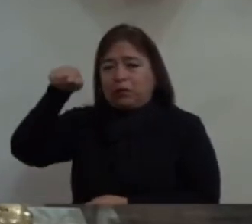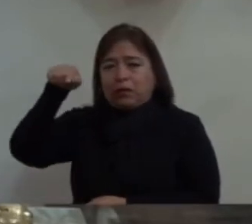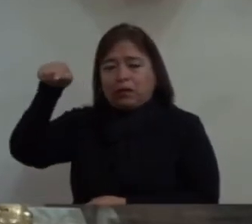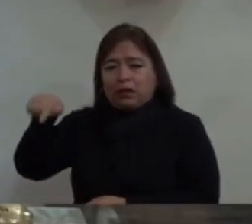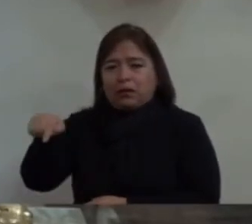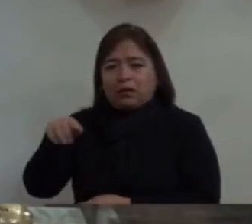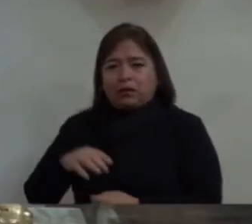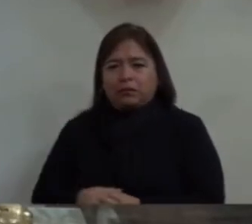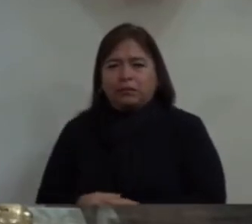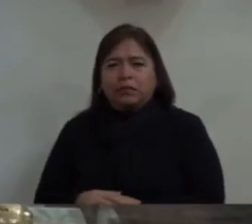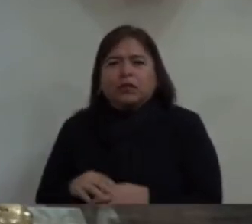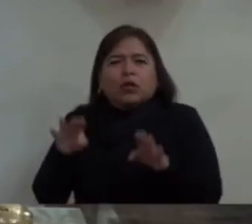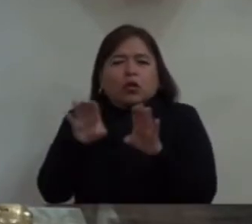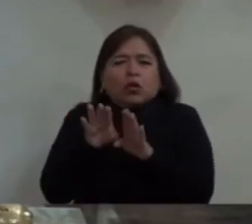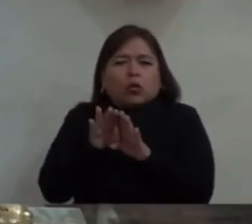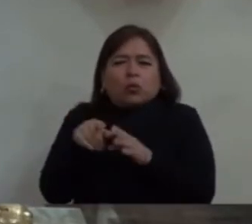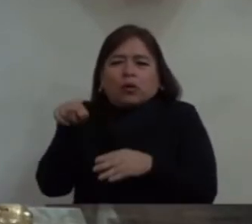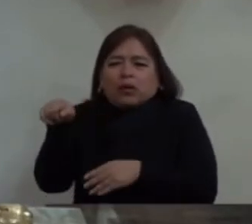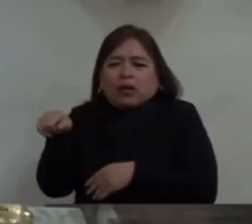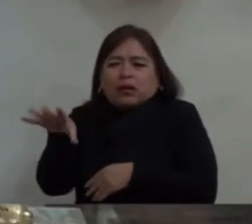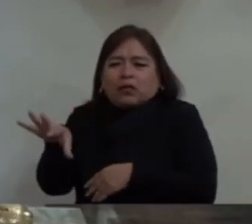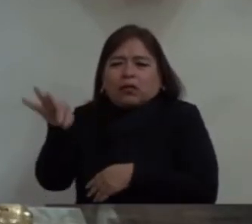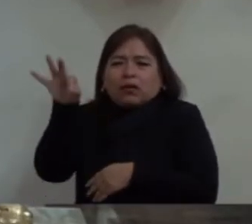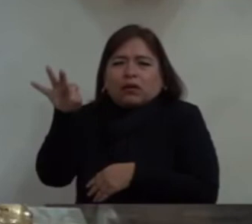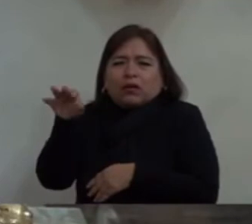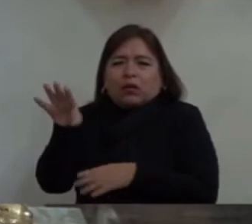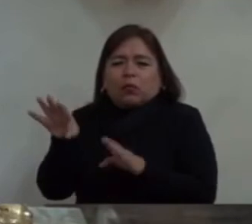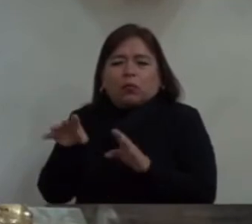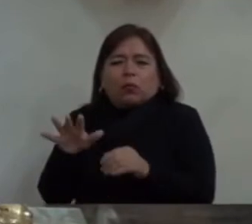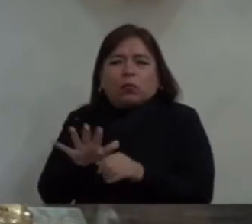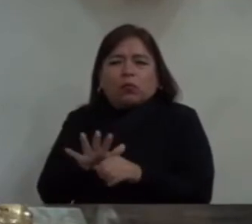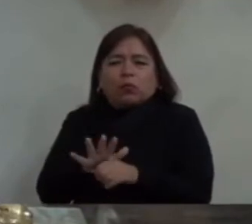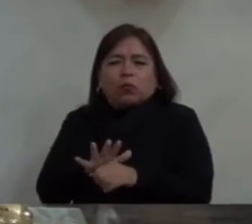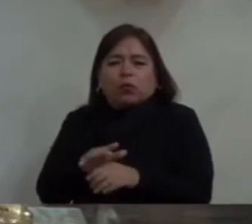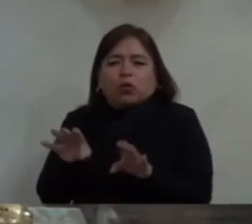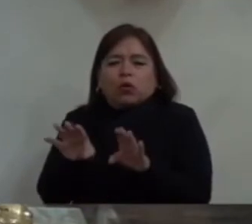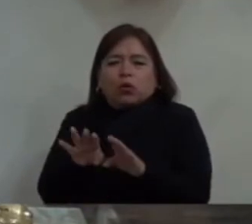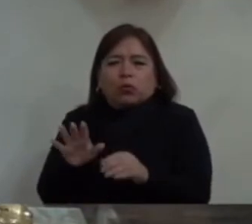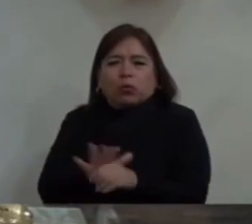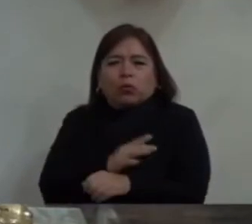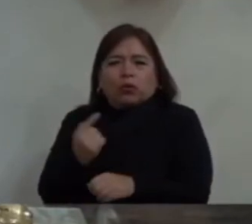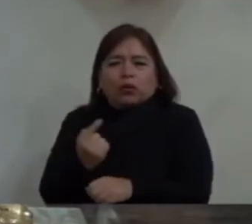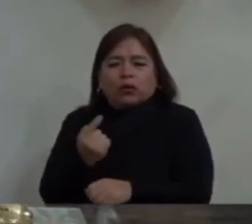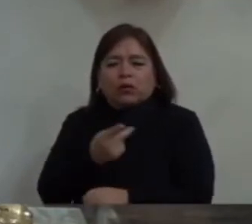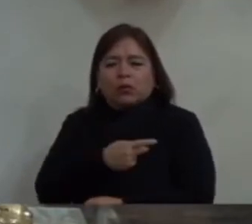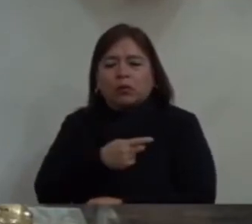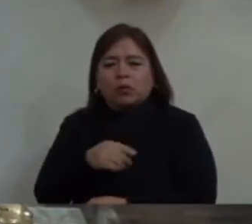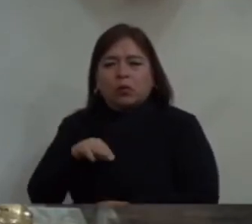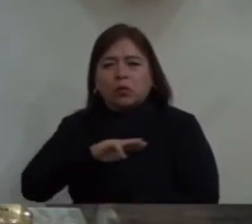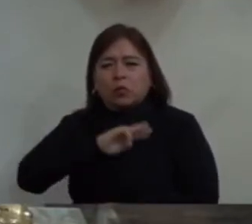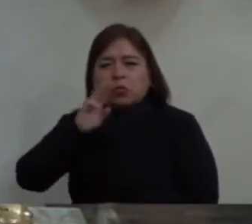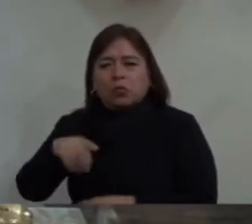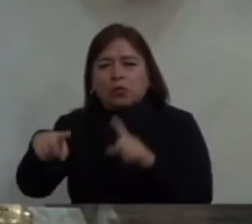y termina en la cruz. ¿Qué contradicción tan aparente?